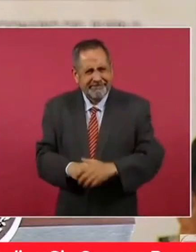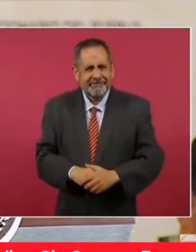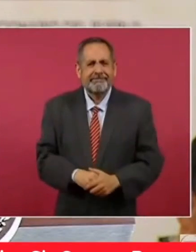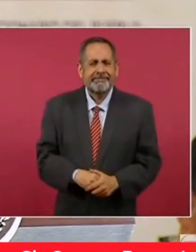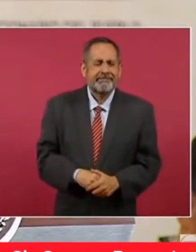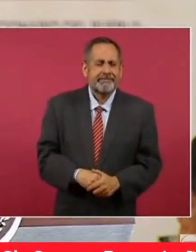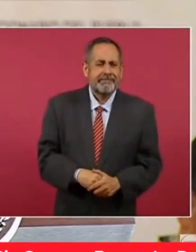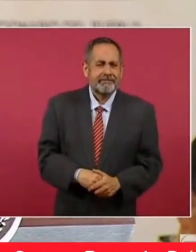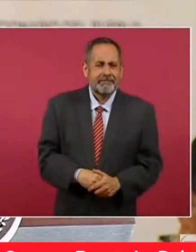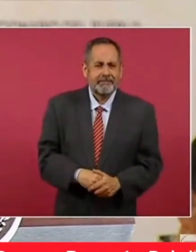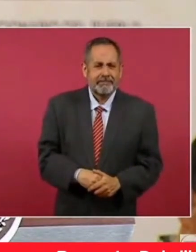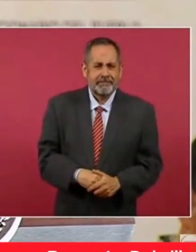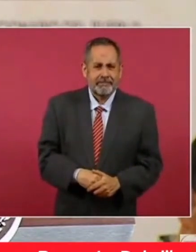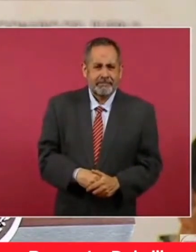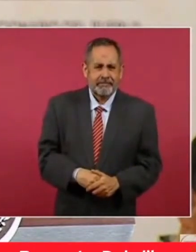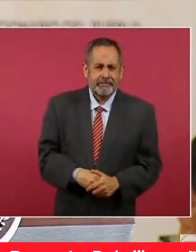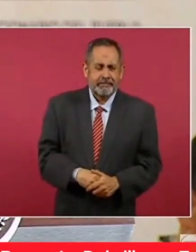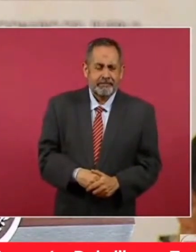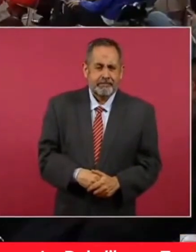no,